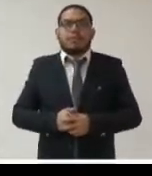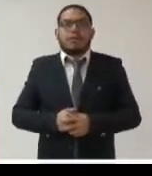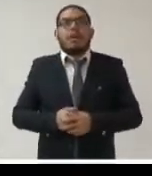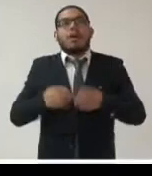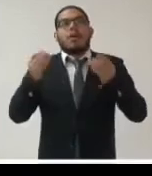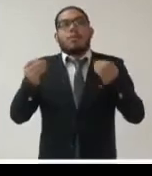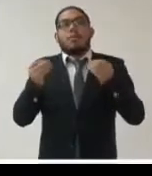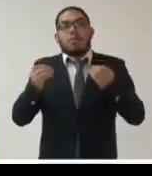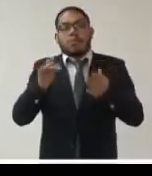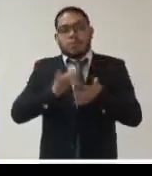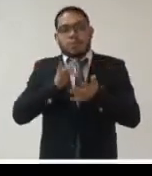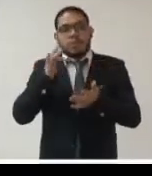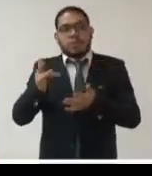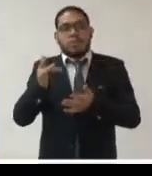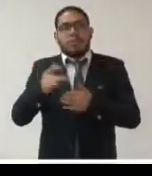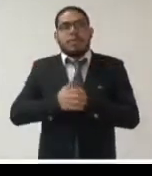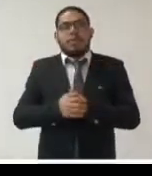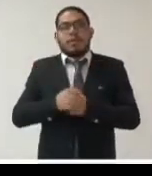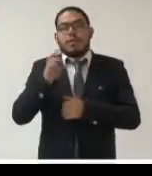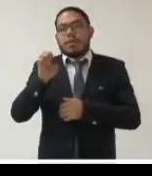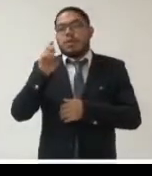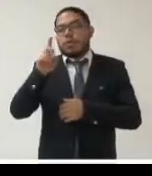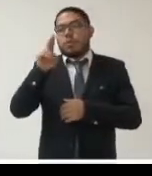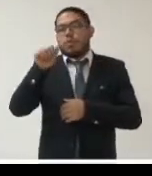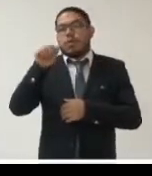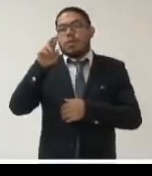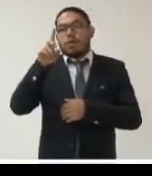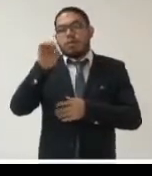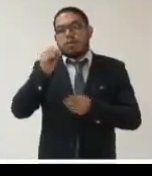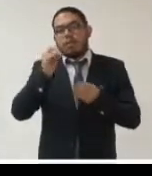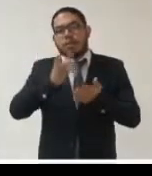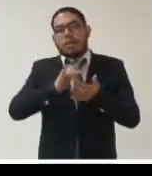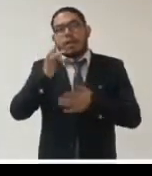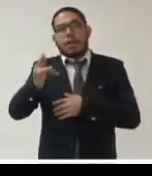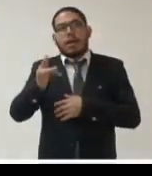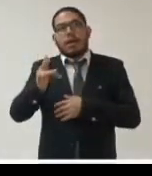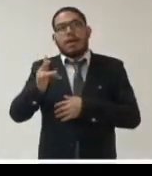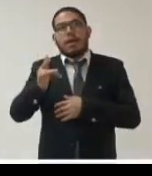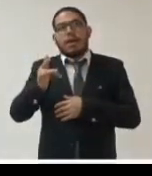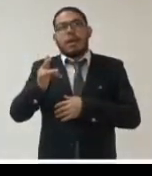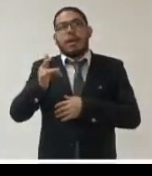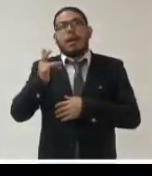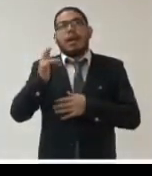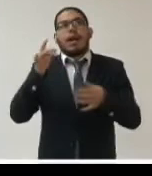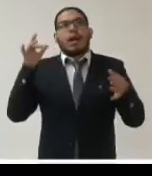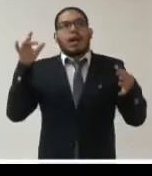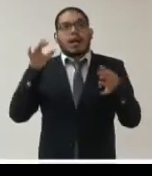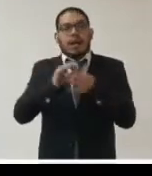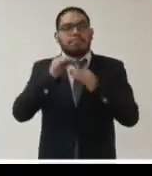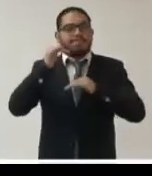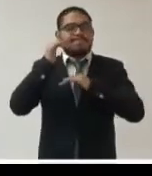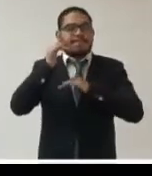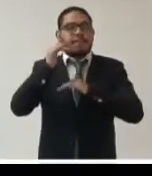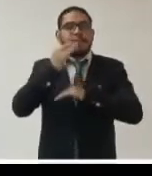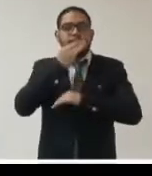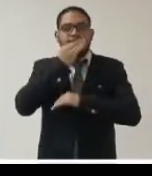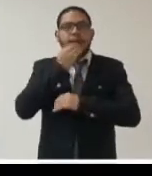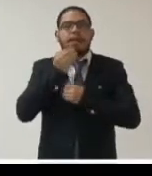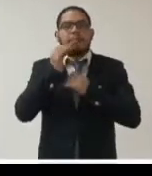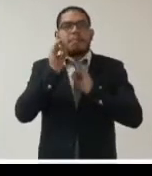muchísimas gracias Eduardo y también gracias por ajustarte al tiempo te lo